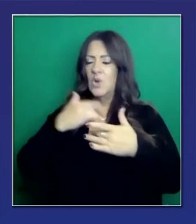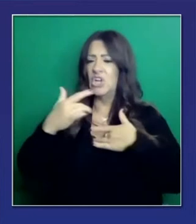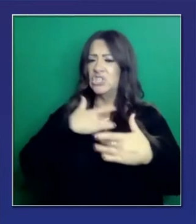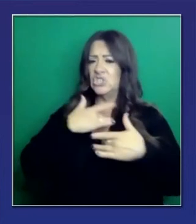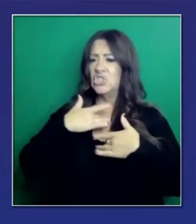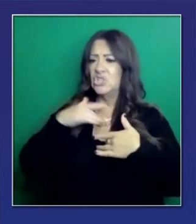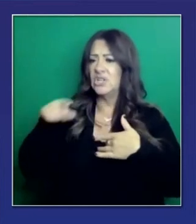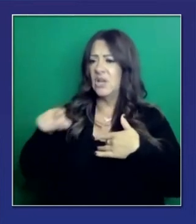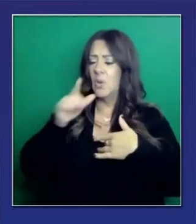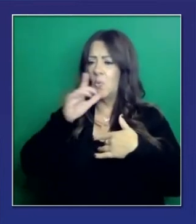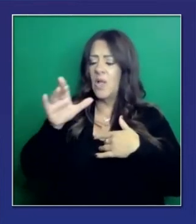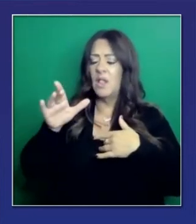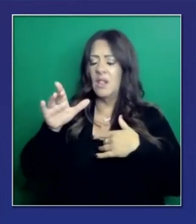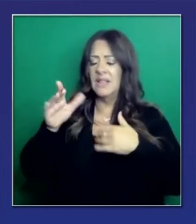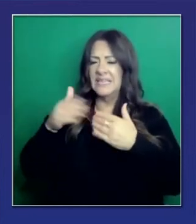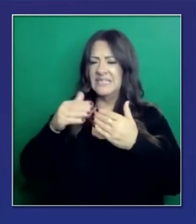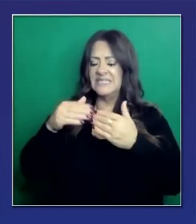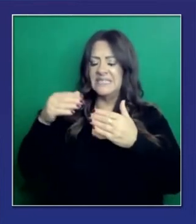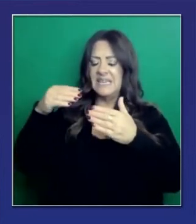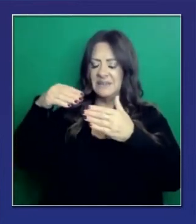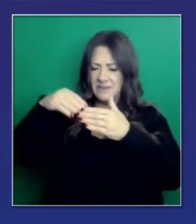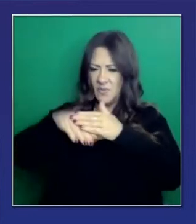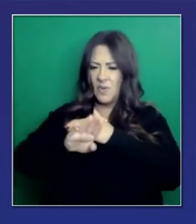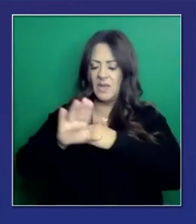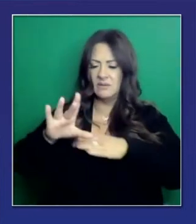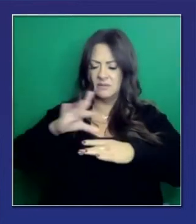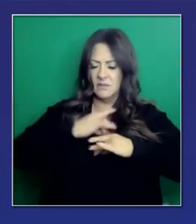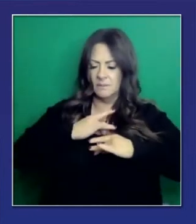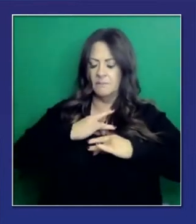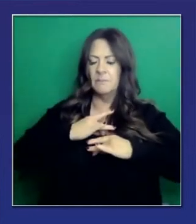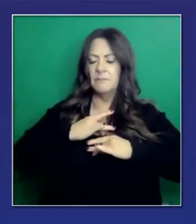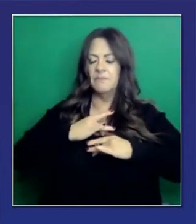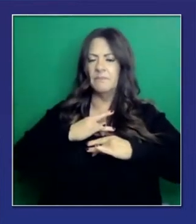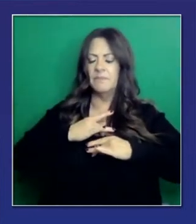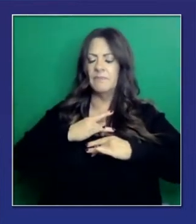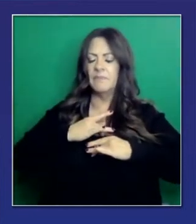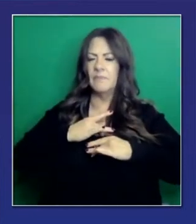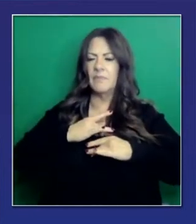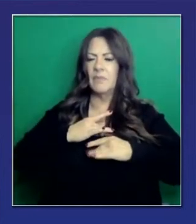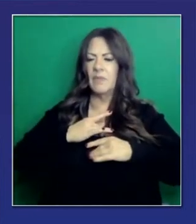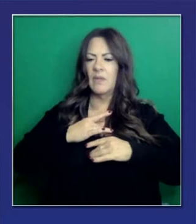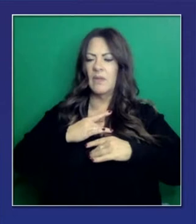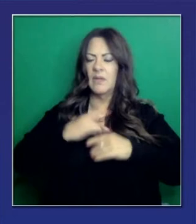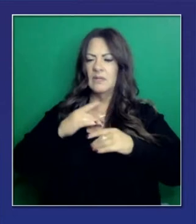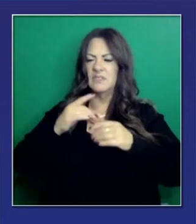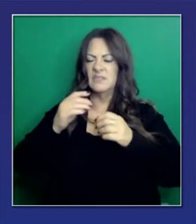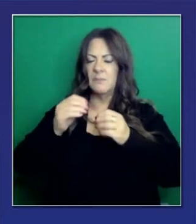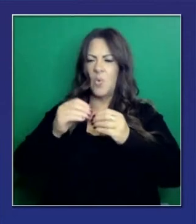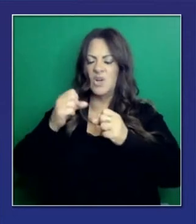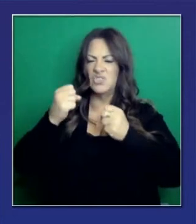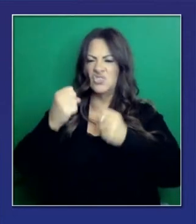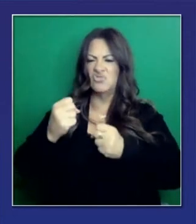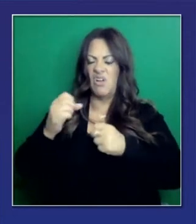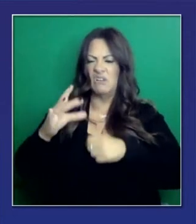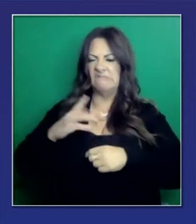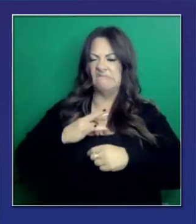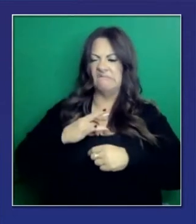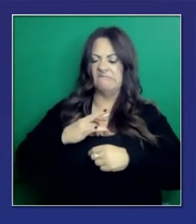se apega a la célula humana un poquito más que el virus natural, el con la que hemos estado